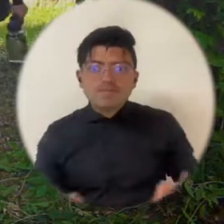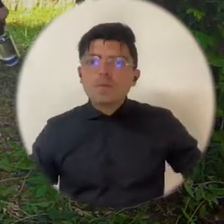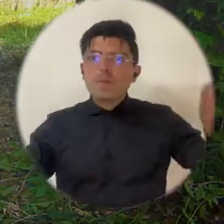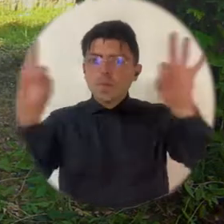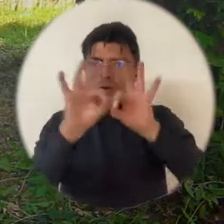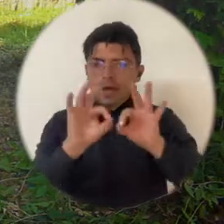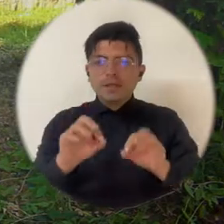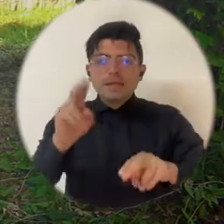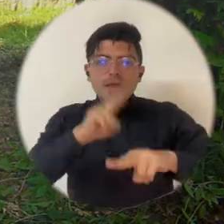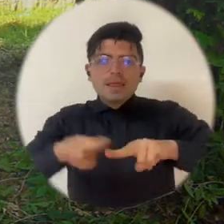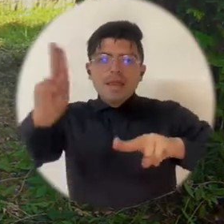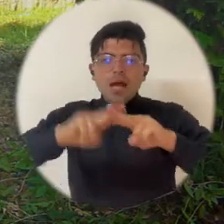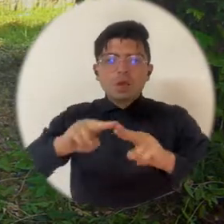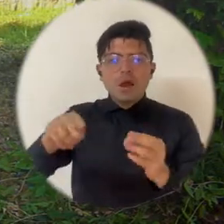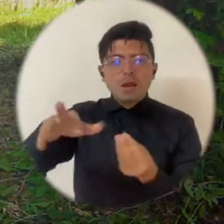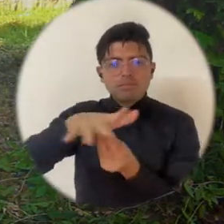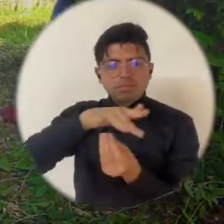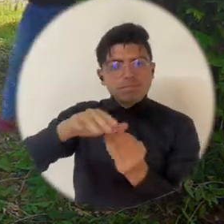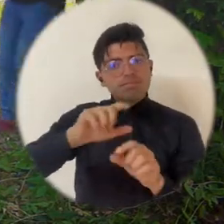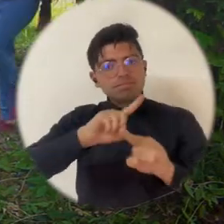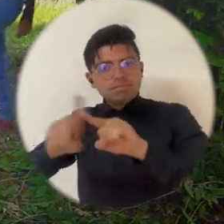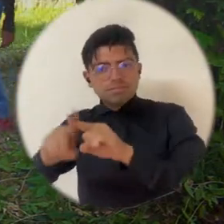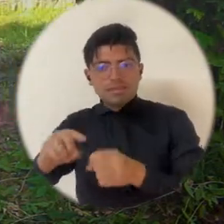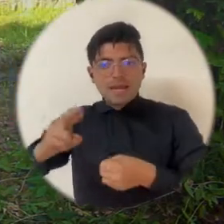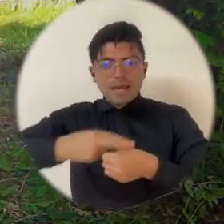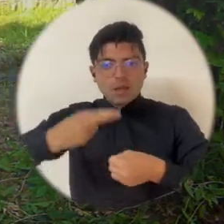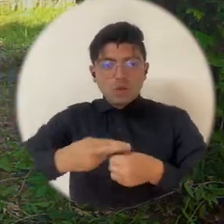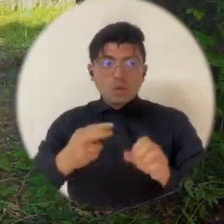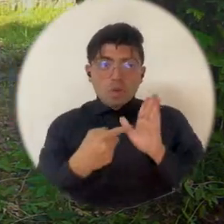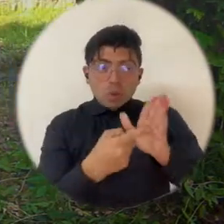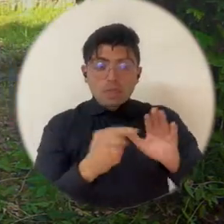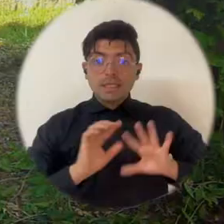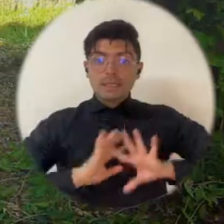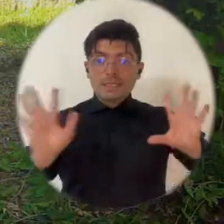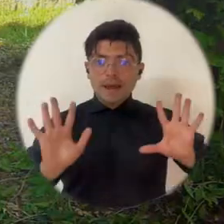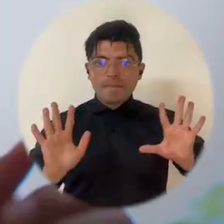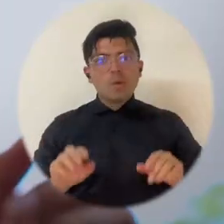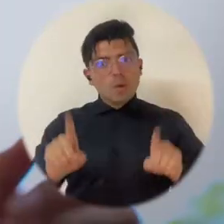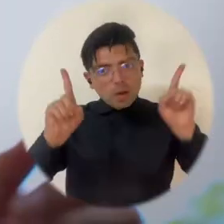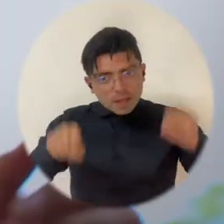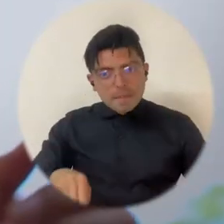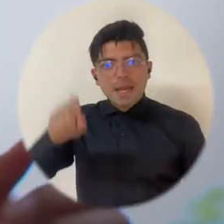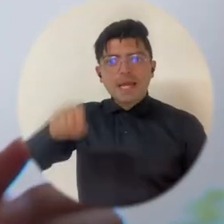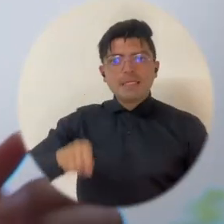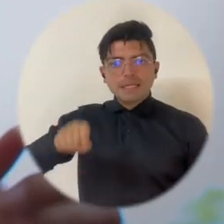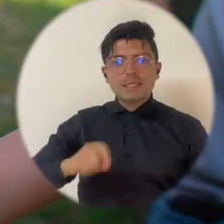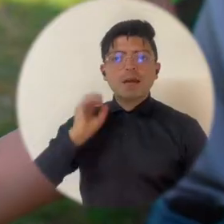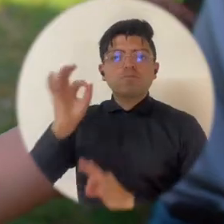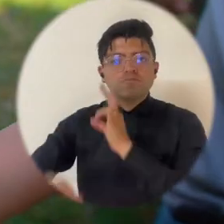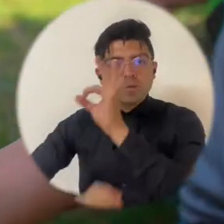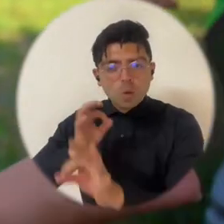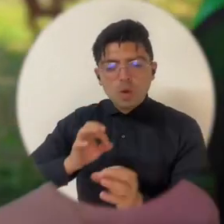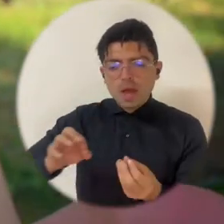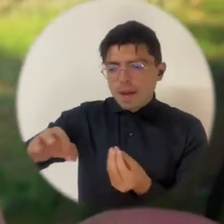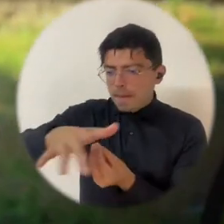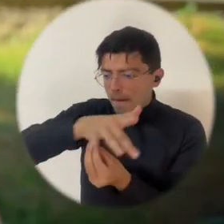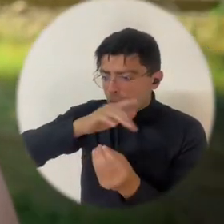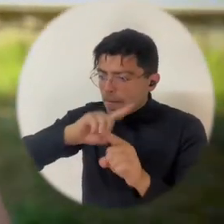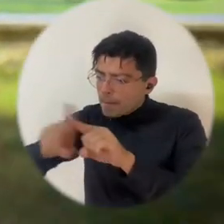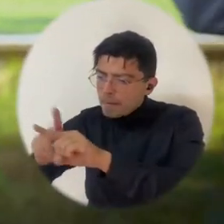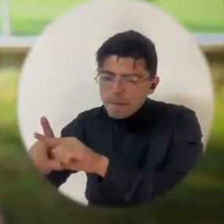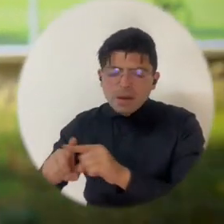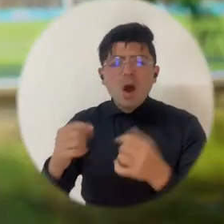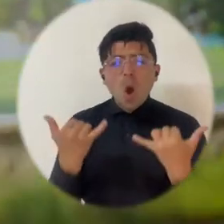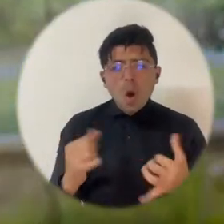importancia que tiene la naturaleza en nuestra región, sino también la necesidad de conservar estos